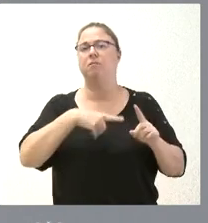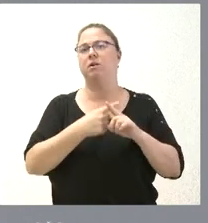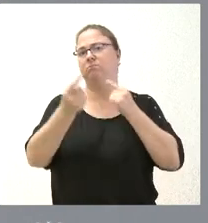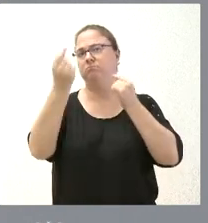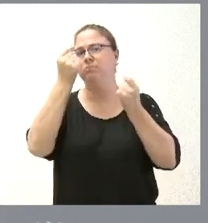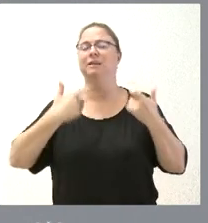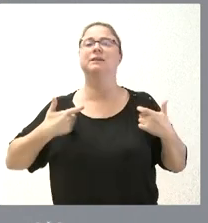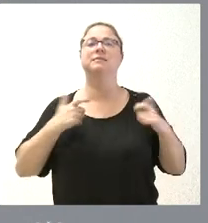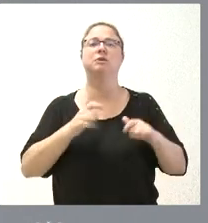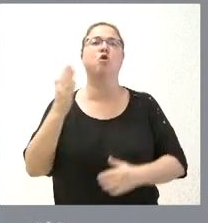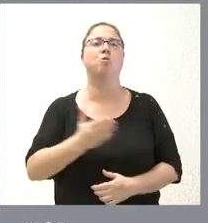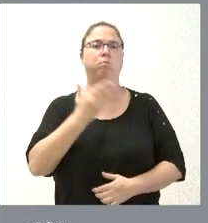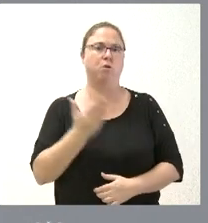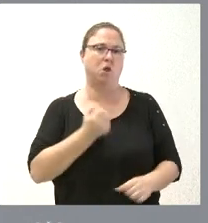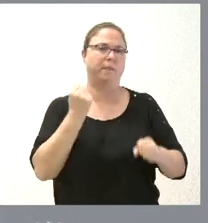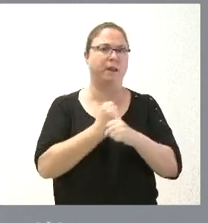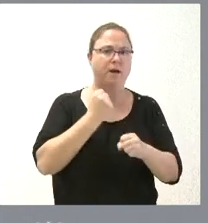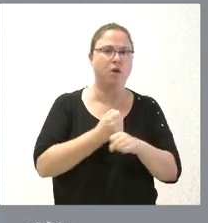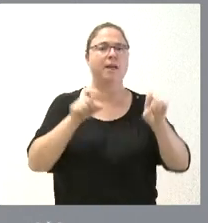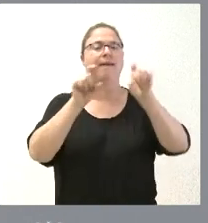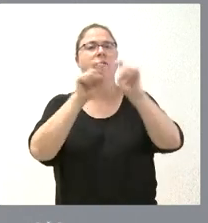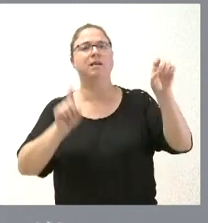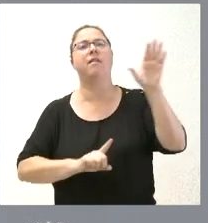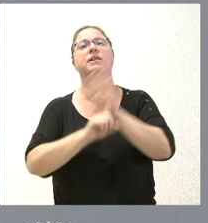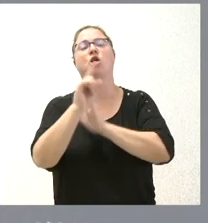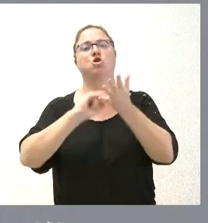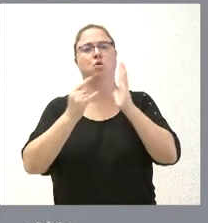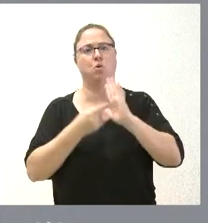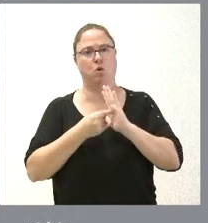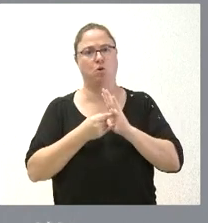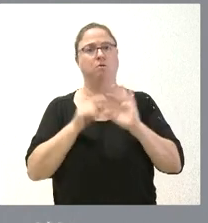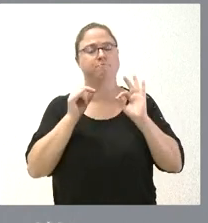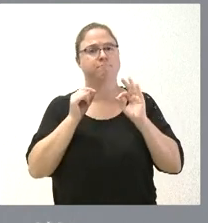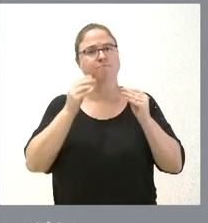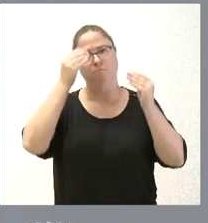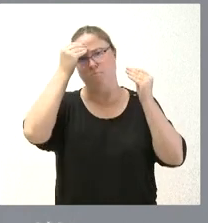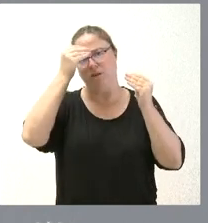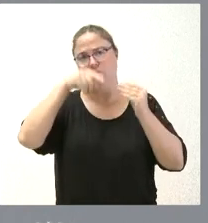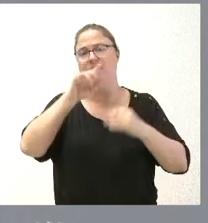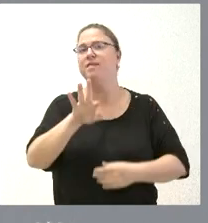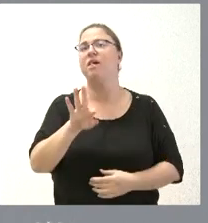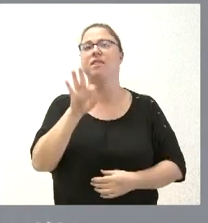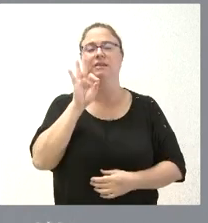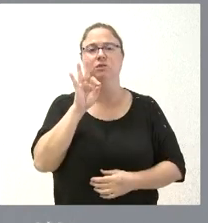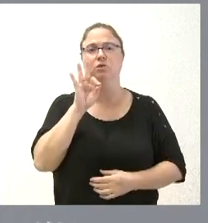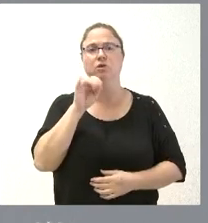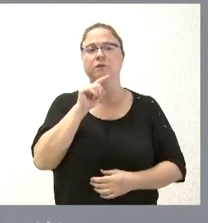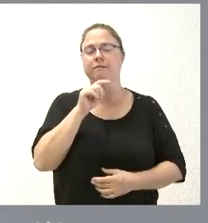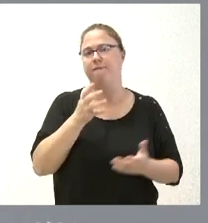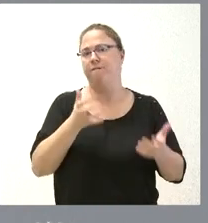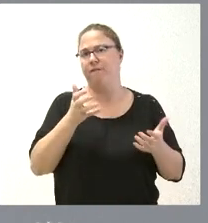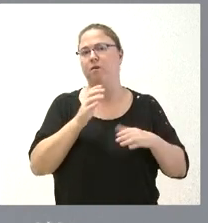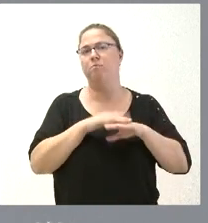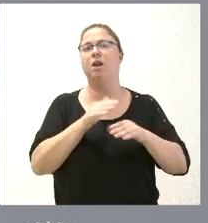sector productivo, de los trabajadores, de las empresas, del desarrollo tecnológico y por tanto entendemos que es una decisión que beneficia